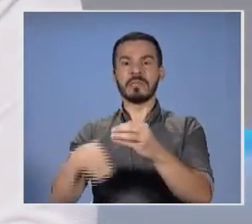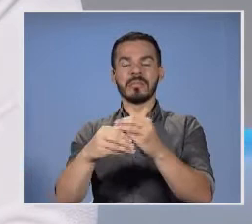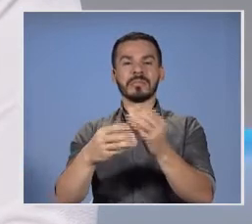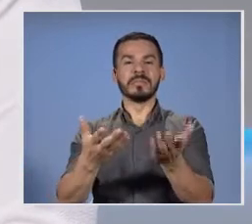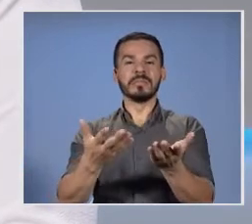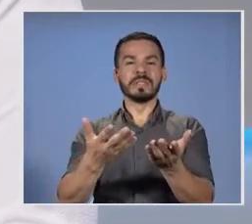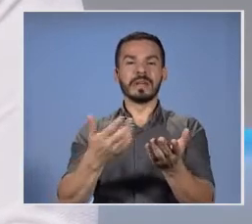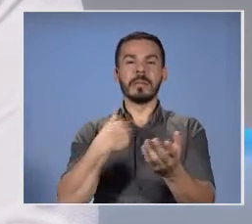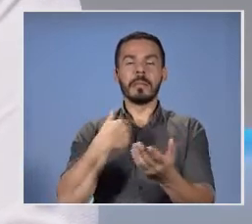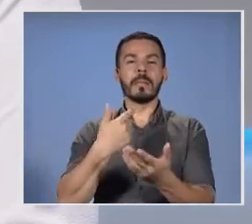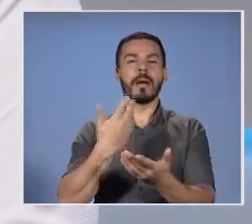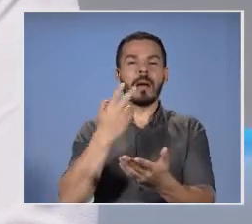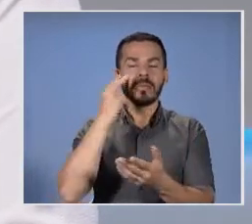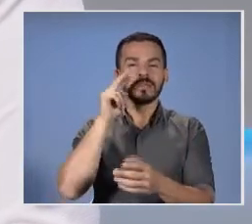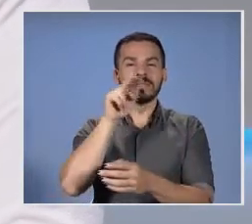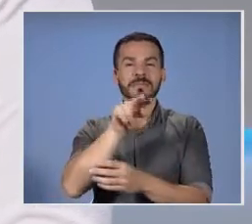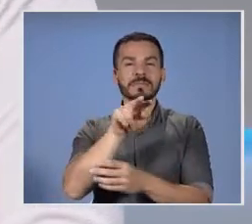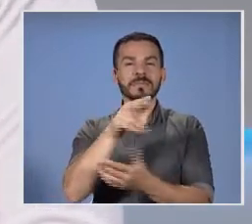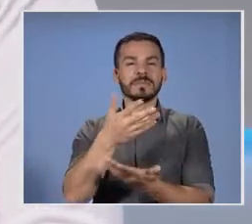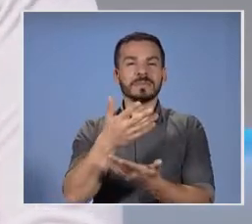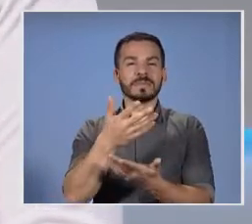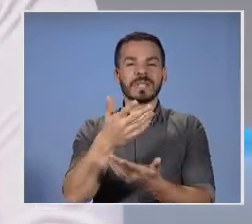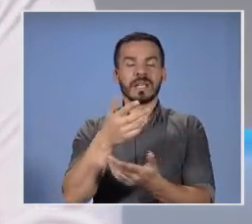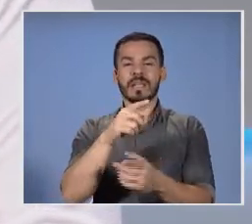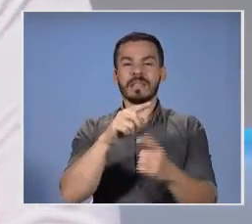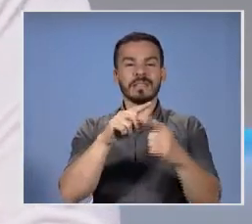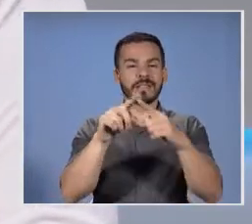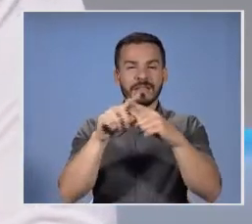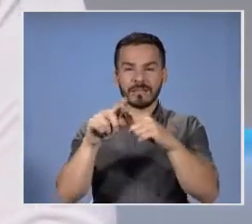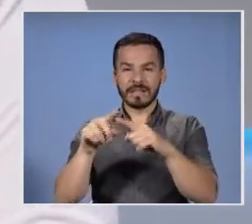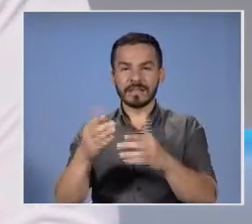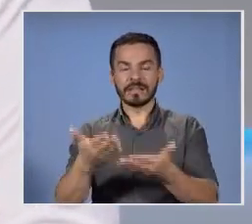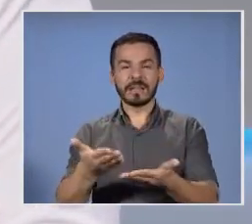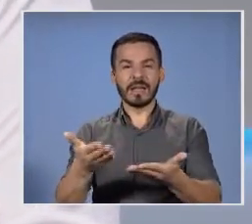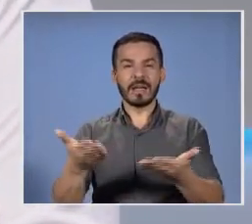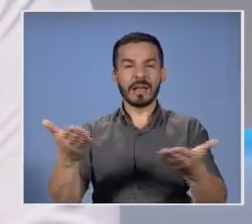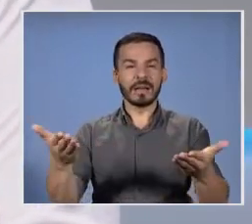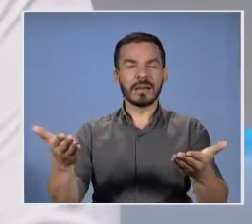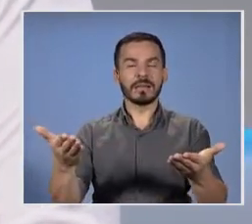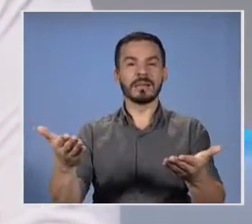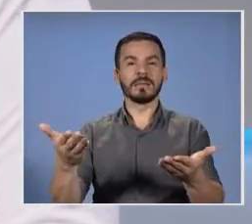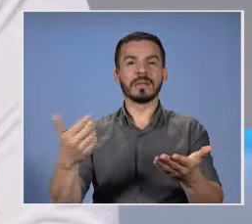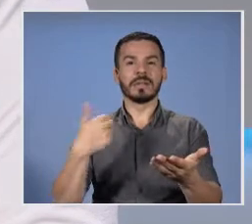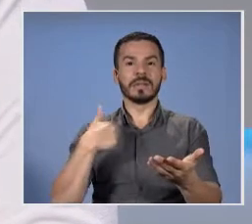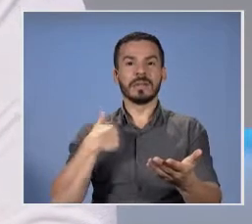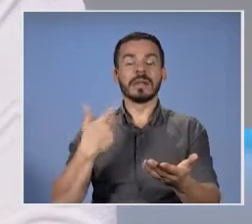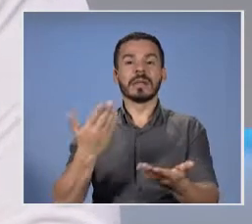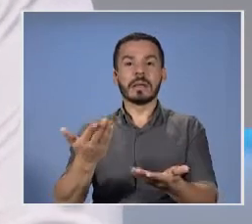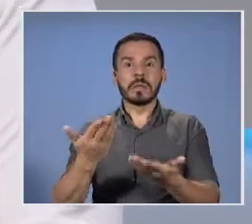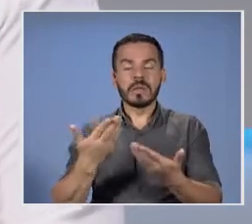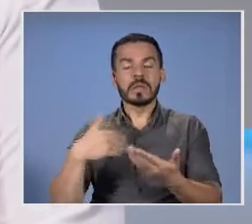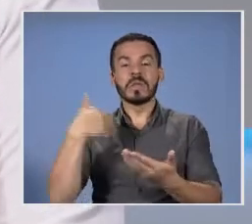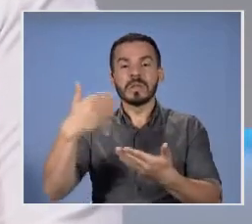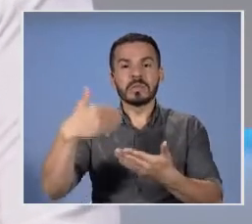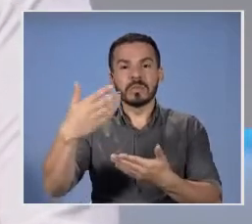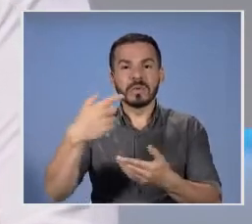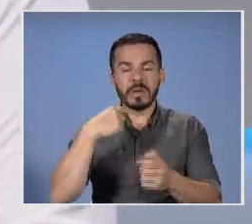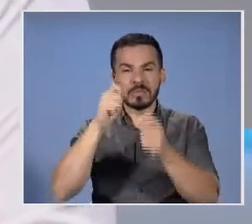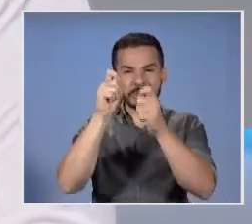presenciar una serie de elementos que nos vamos a permitir ir